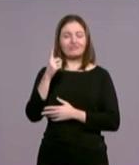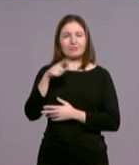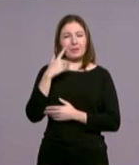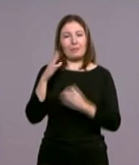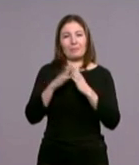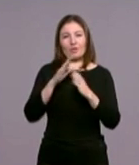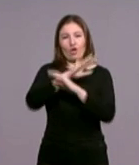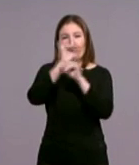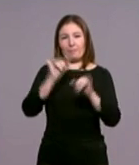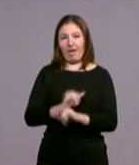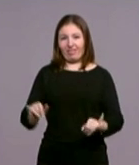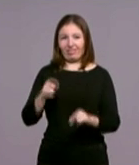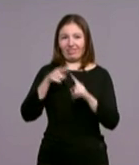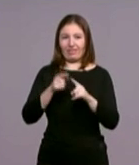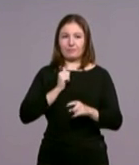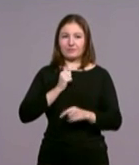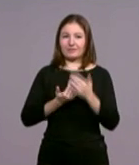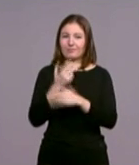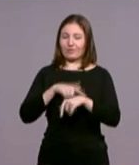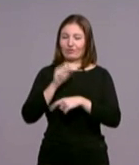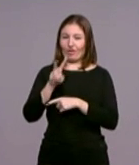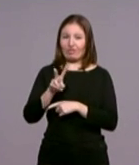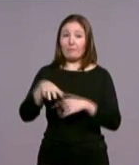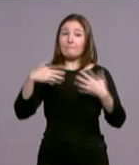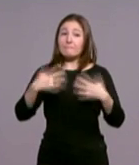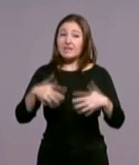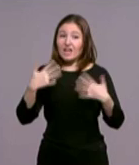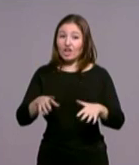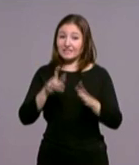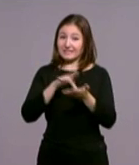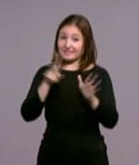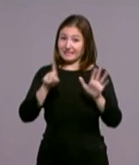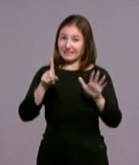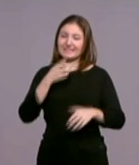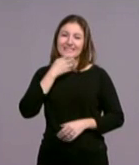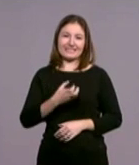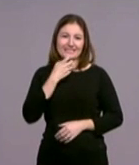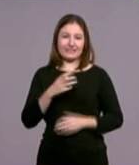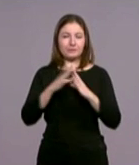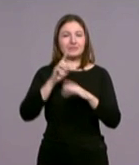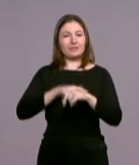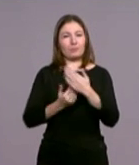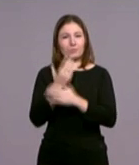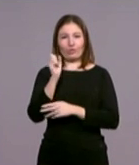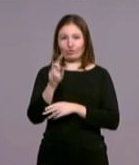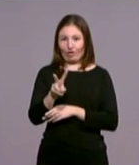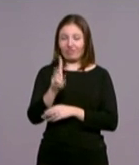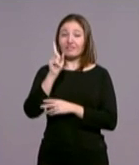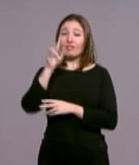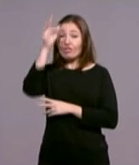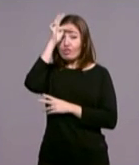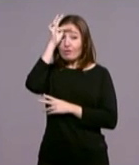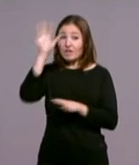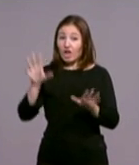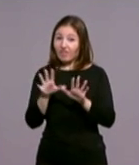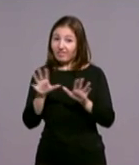del mediodía. Miércoles 6 de enero, Monseñor Osoro celebrará la Eucaristía de la Epifanía del Señor, a las 12 también. Y el domingo día 10 de enero, también a las